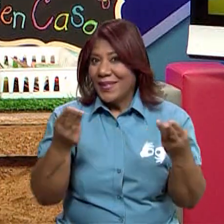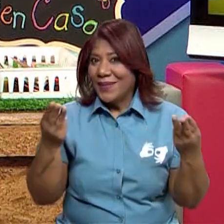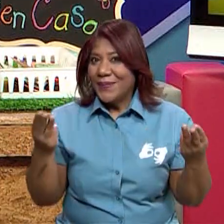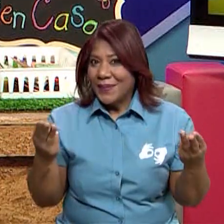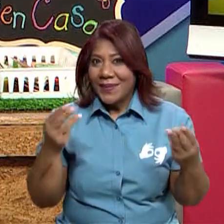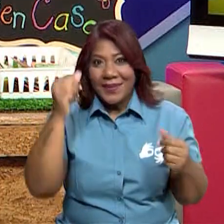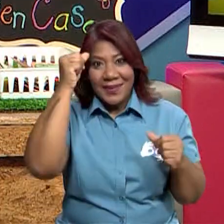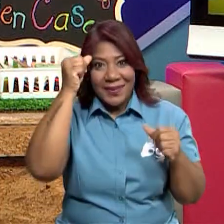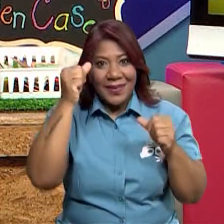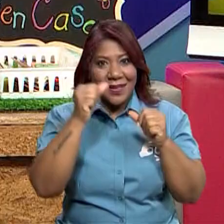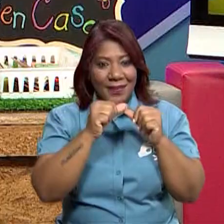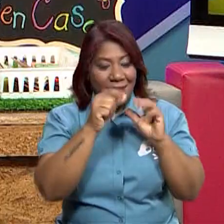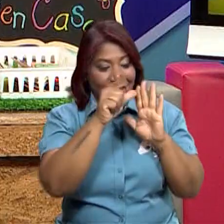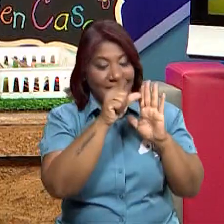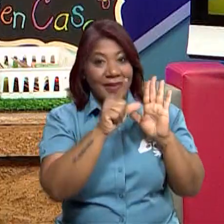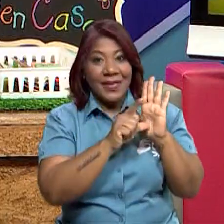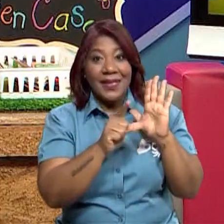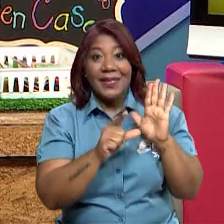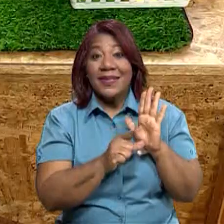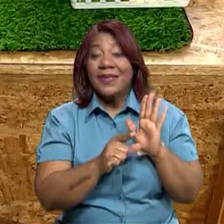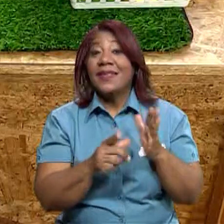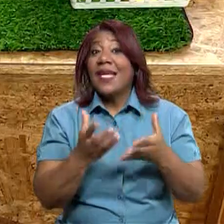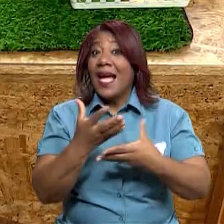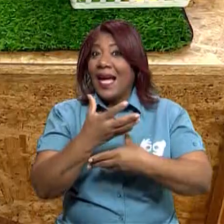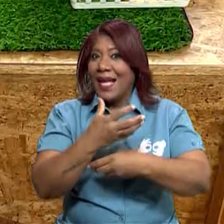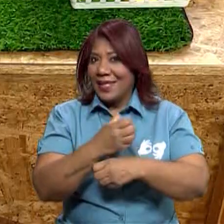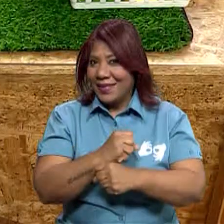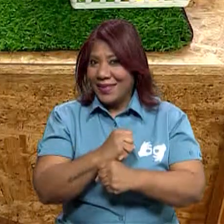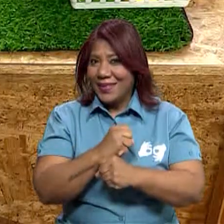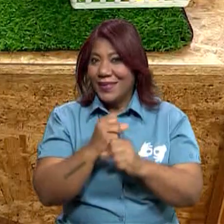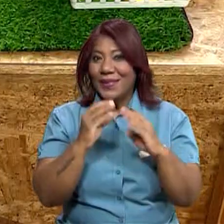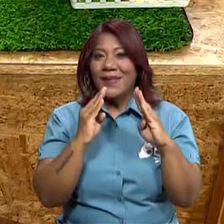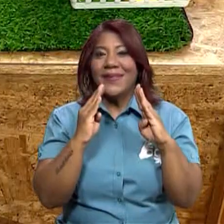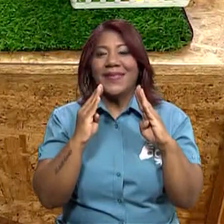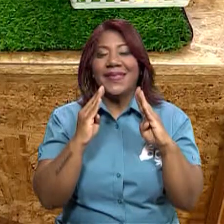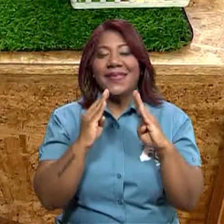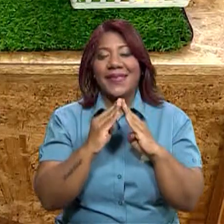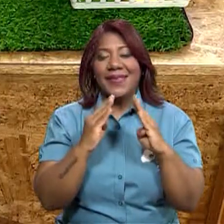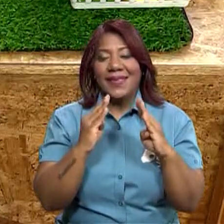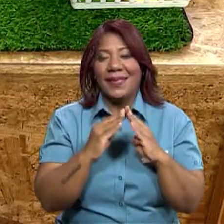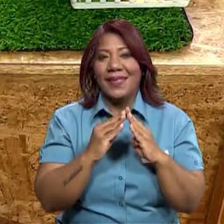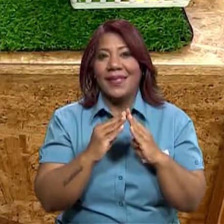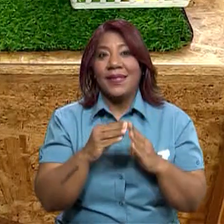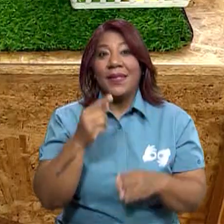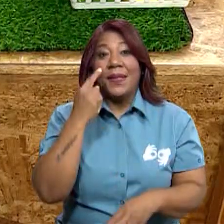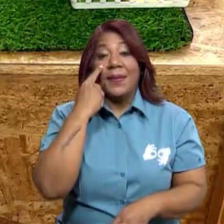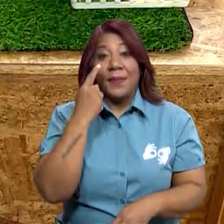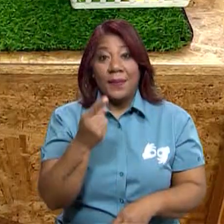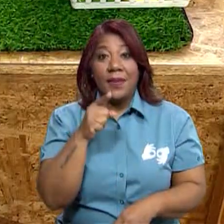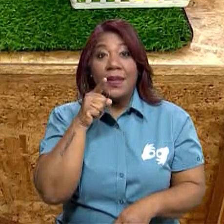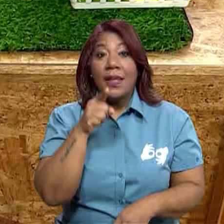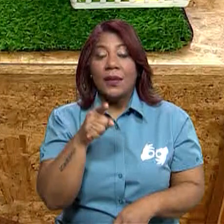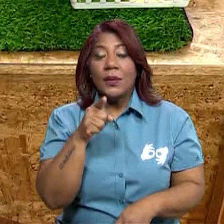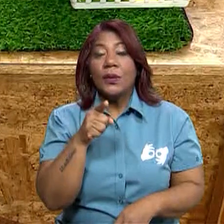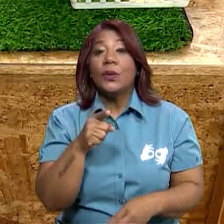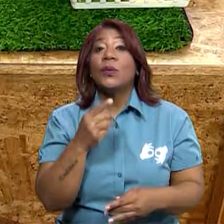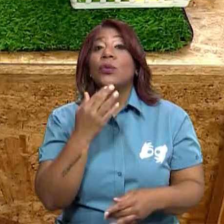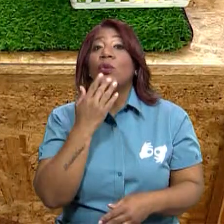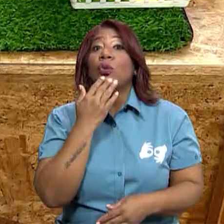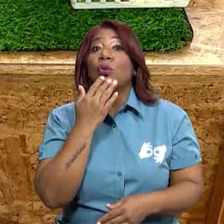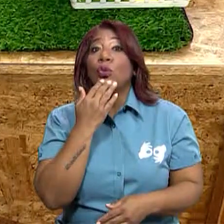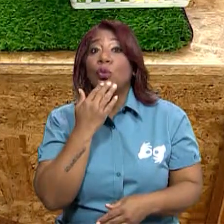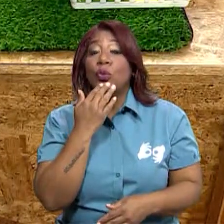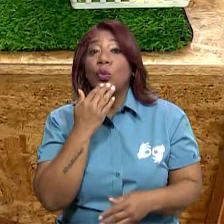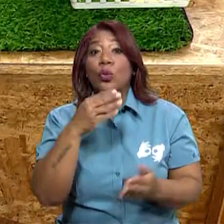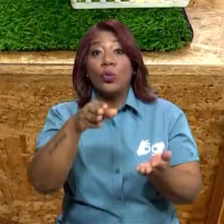¿verdad? Para hacer nuestro segmento de Creando en Casa. Vamos a hacer un labbook. ¿Cómo lo vamos a hacer? Para eso necesito las hojas de colores que te había pedido,